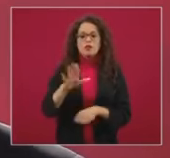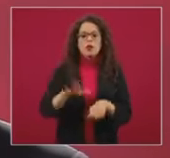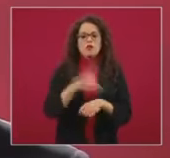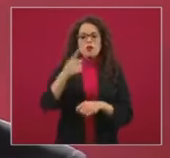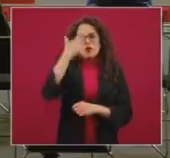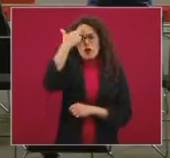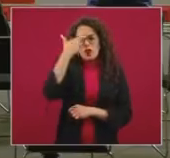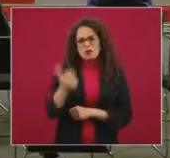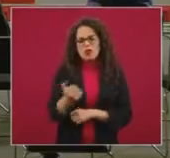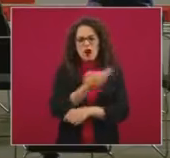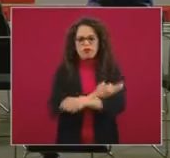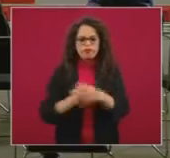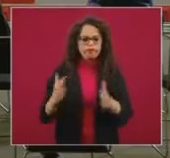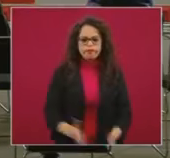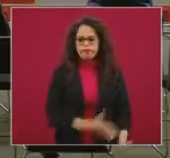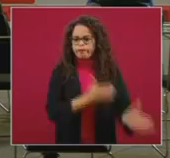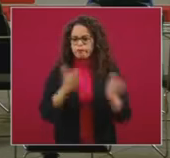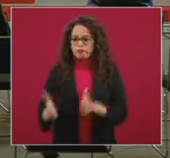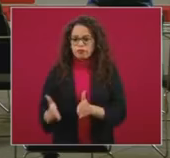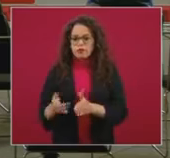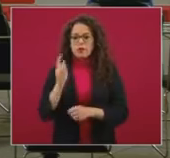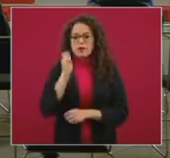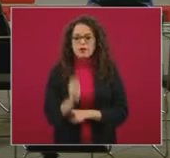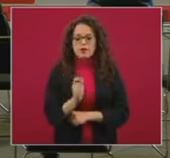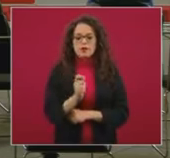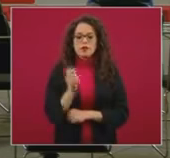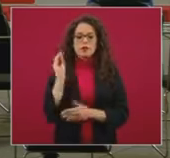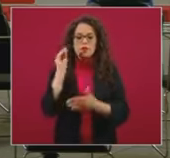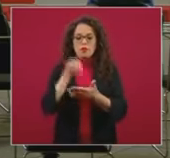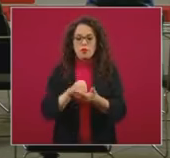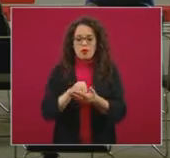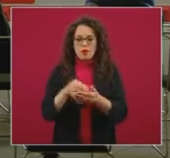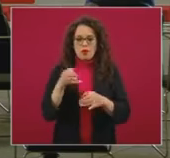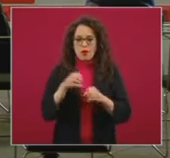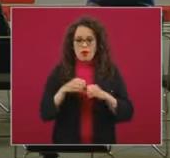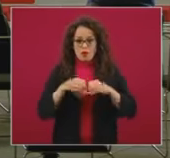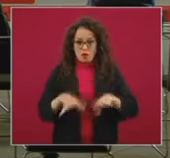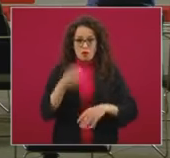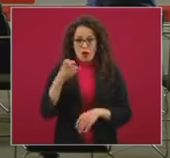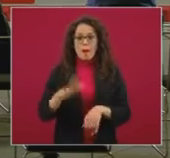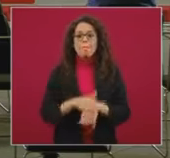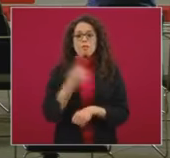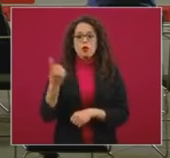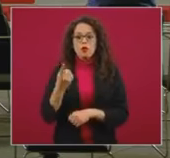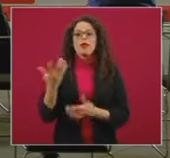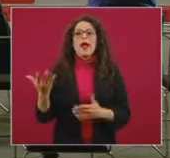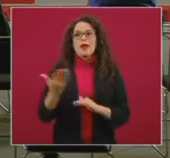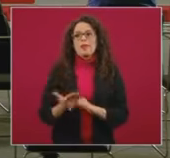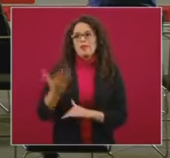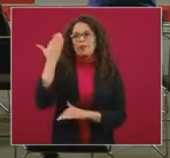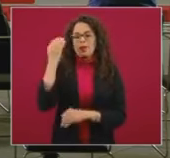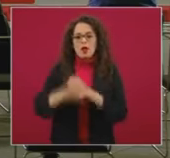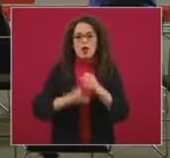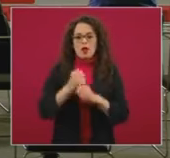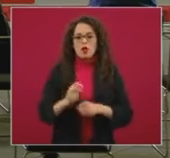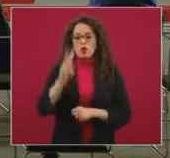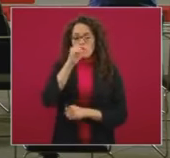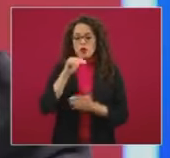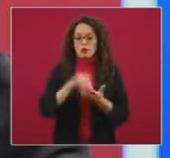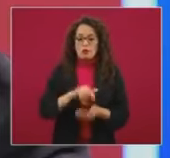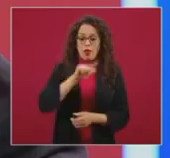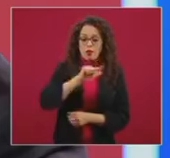se retrasó la integración de esto, y tiene que ver con que en 2017, 2018,